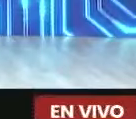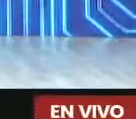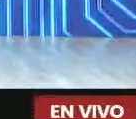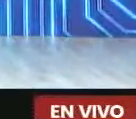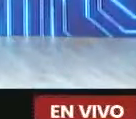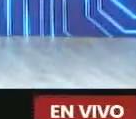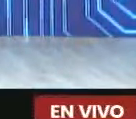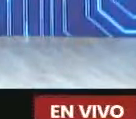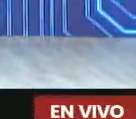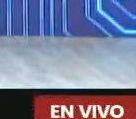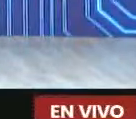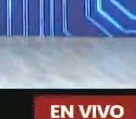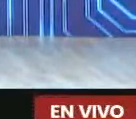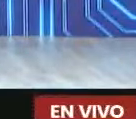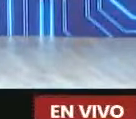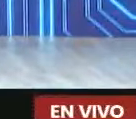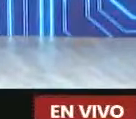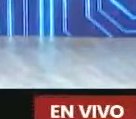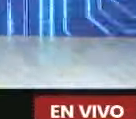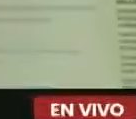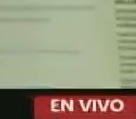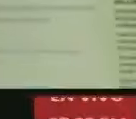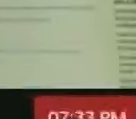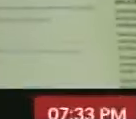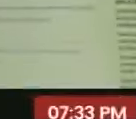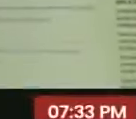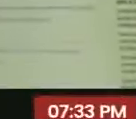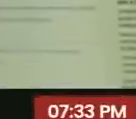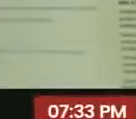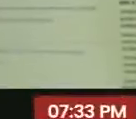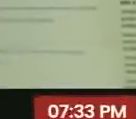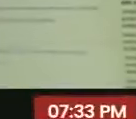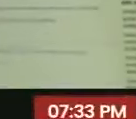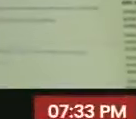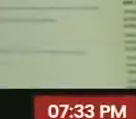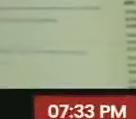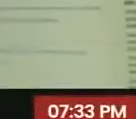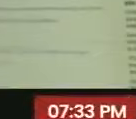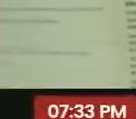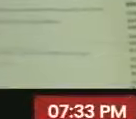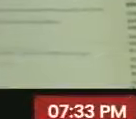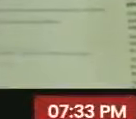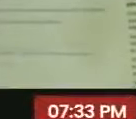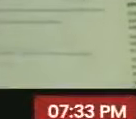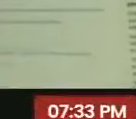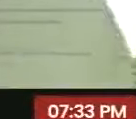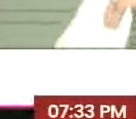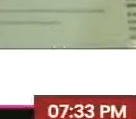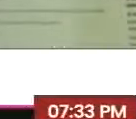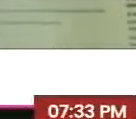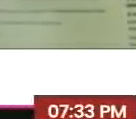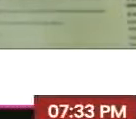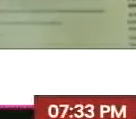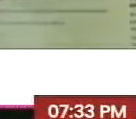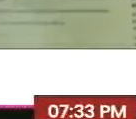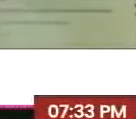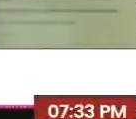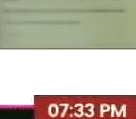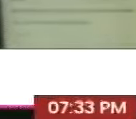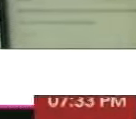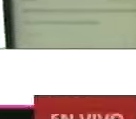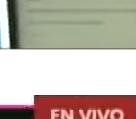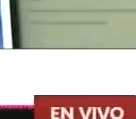De tu vaso en tu vaso. Bueno, ahora, lo cierto es que no se para el calendario electoral. Y se publicó el